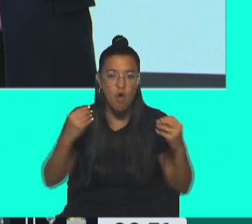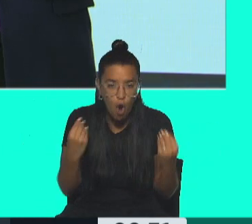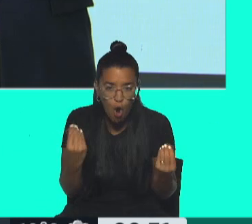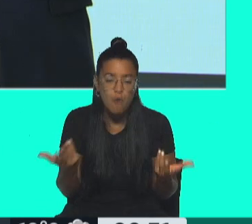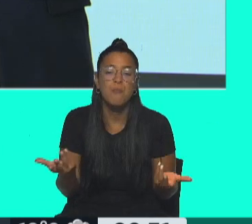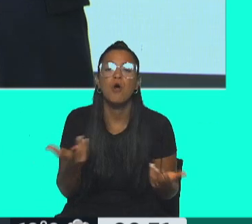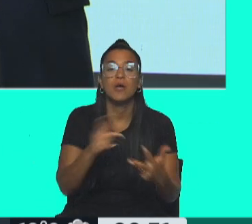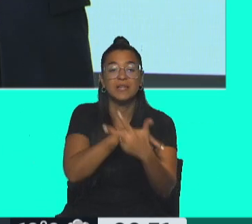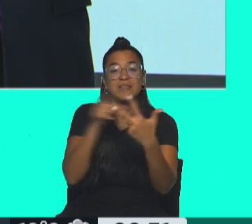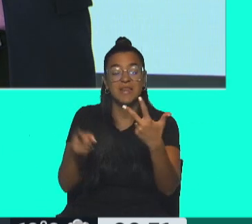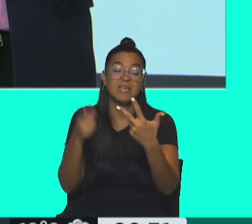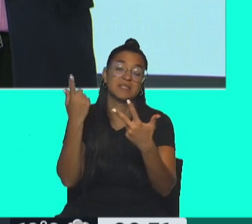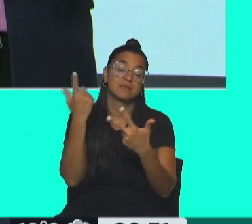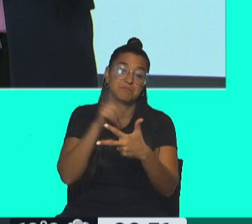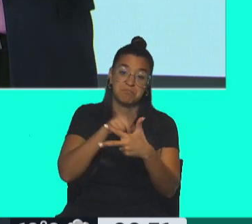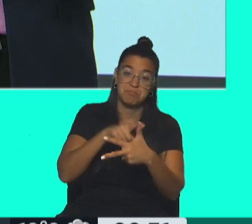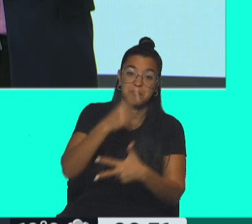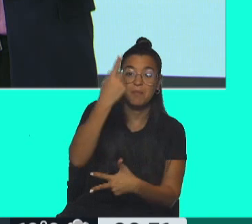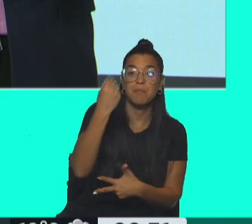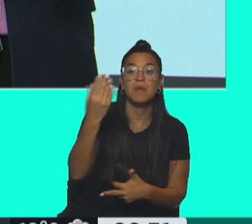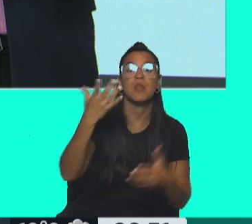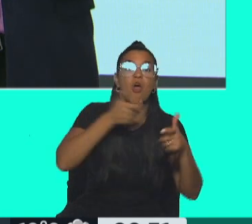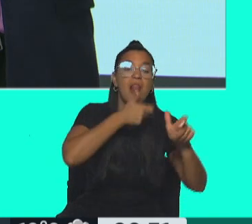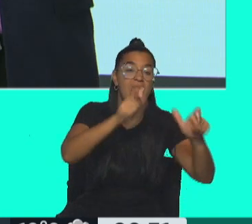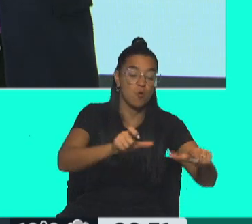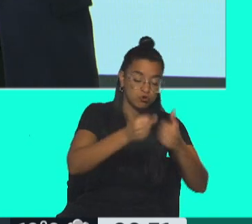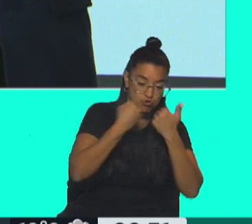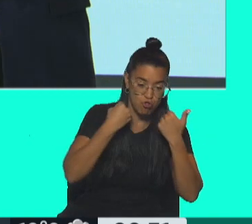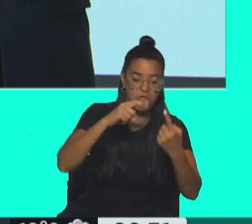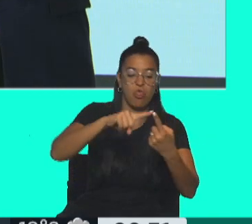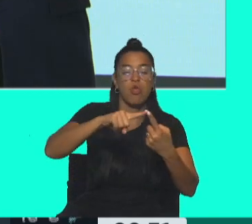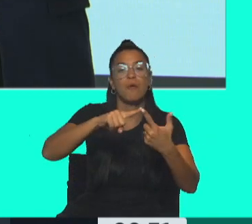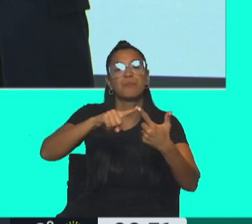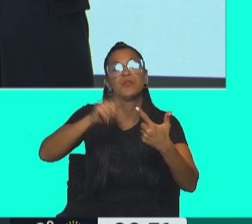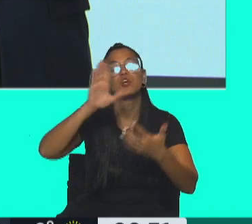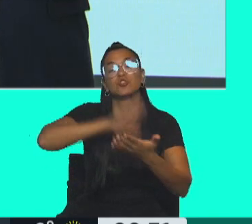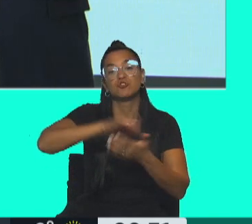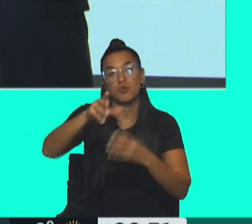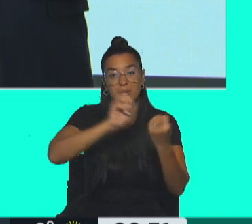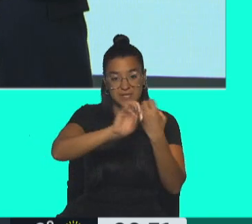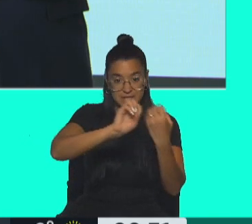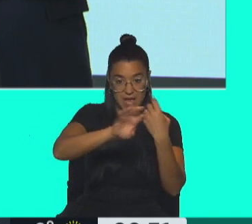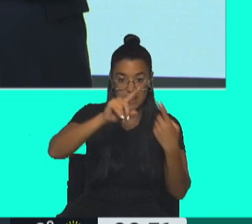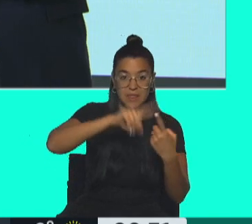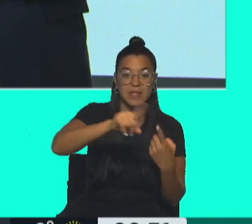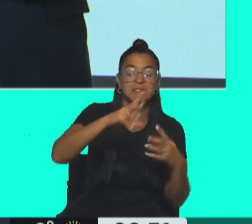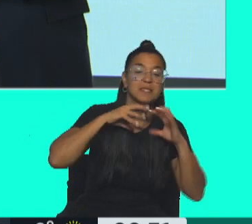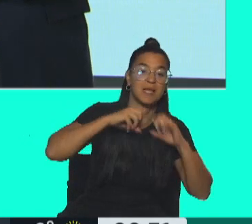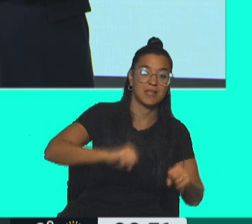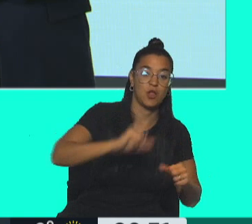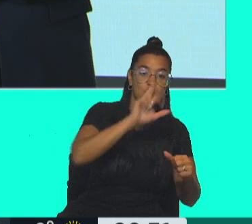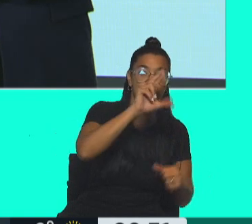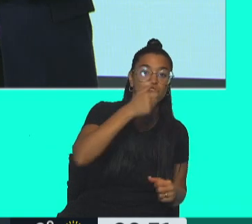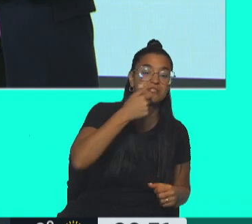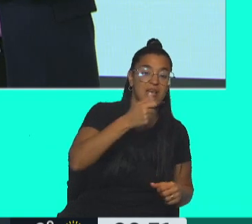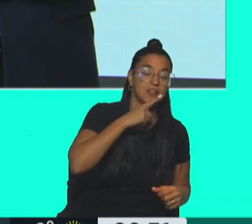ya hay tres versiones. La primera tuvo que ver con el lago escondido, la segunda de los chats entre el secretario de Rosati,